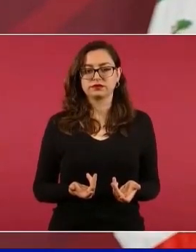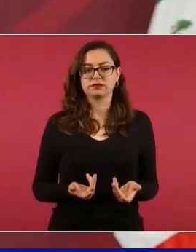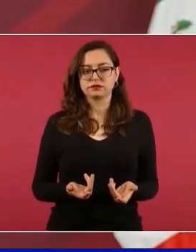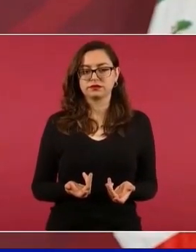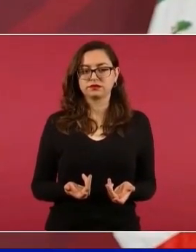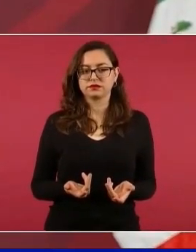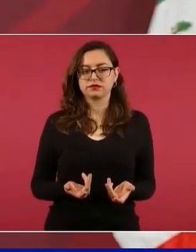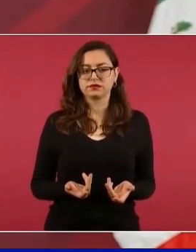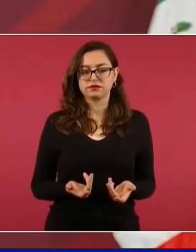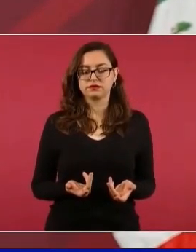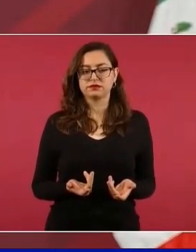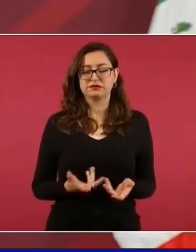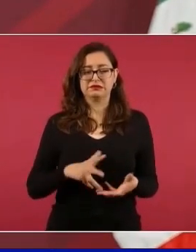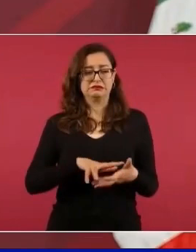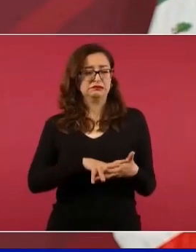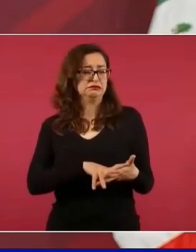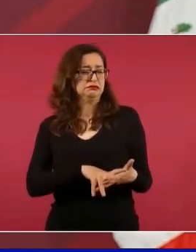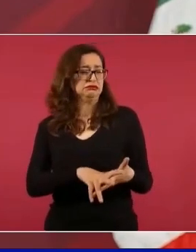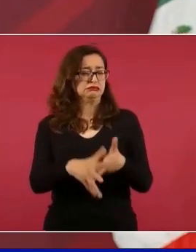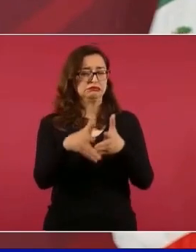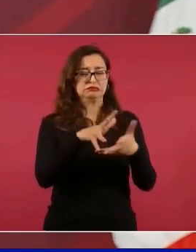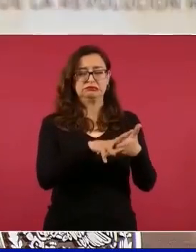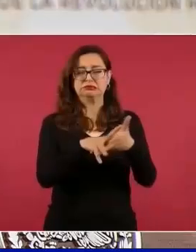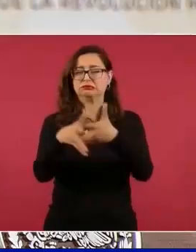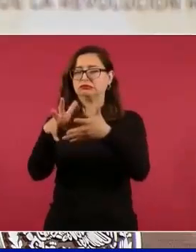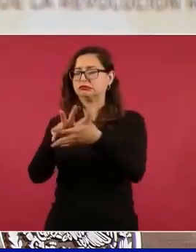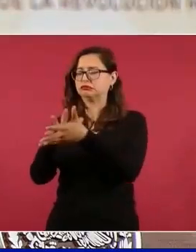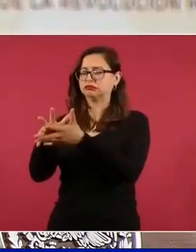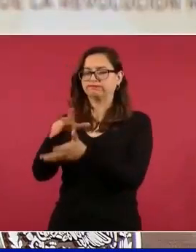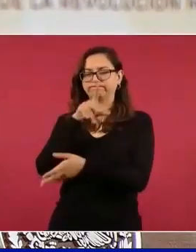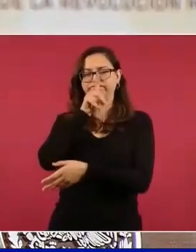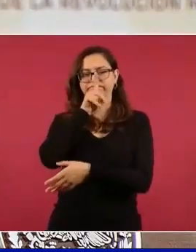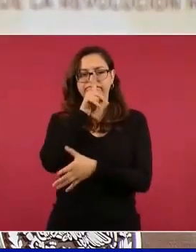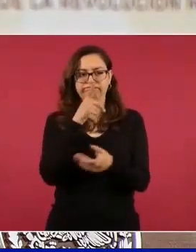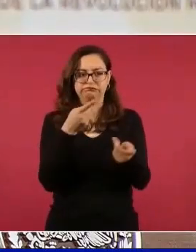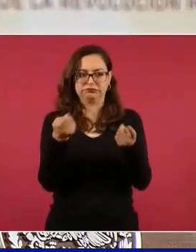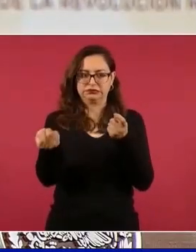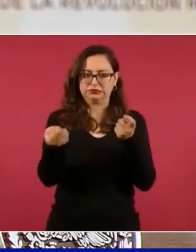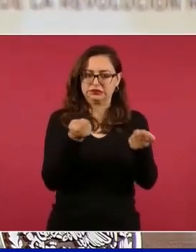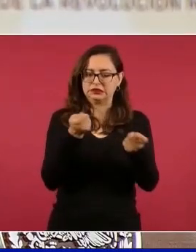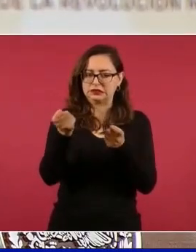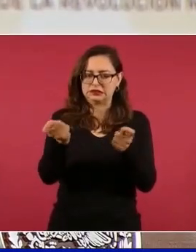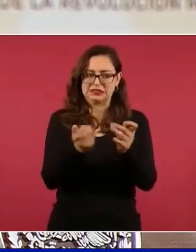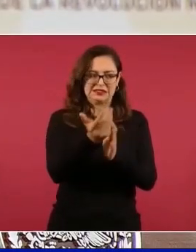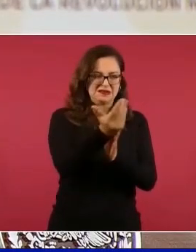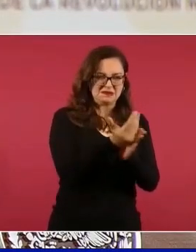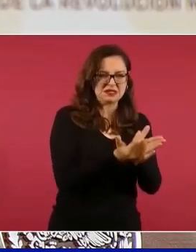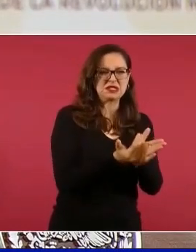la violencia, que no haya un desbordamiento de violencia.